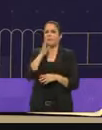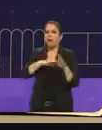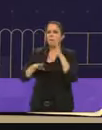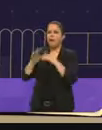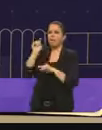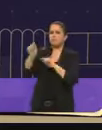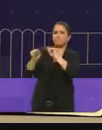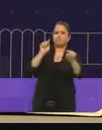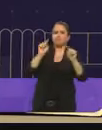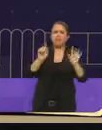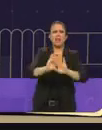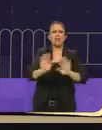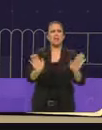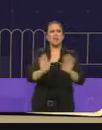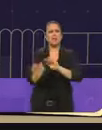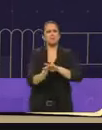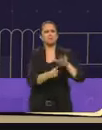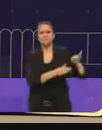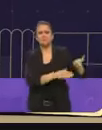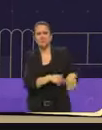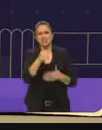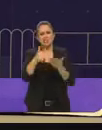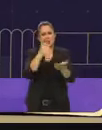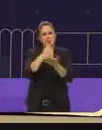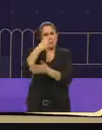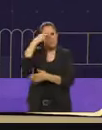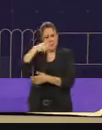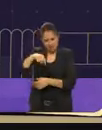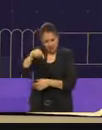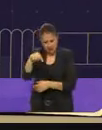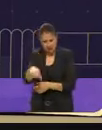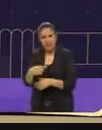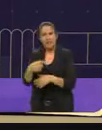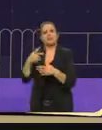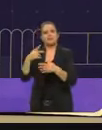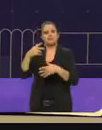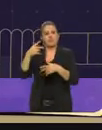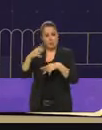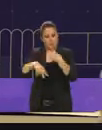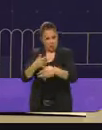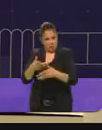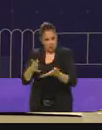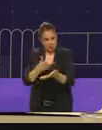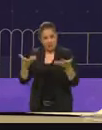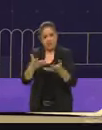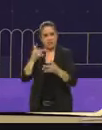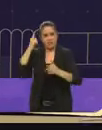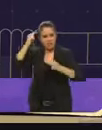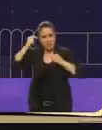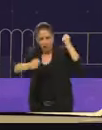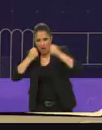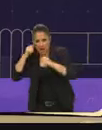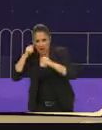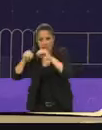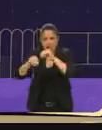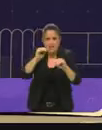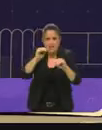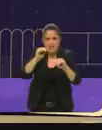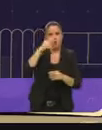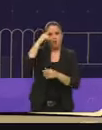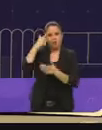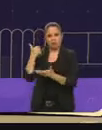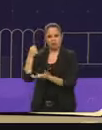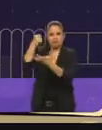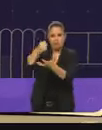y vamos a regresar a la Ciudad de México porque también vamos a regresarle a los operadores del turismo el fondo de promoción